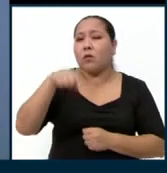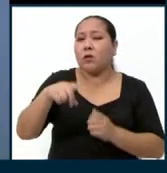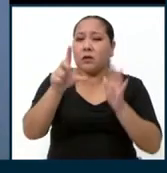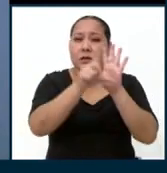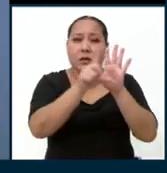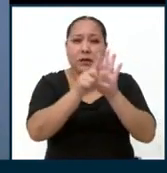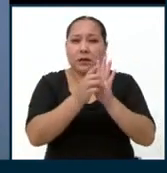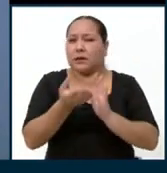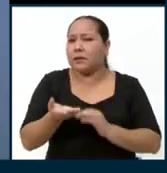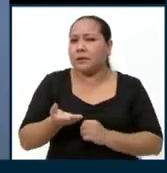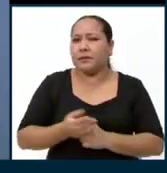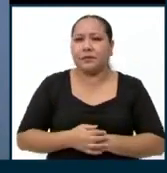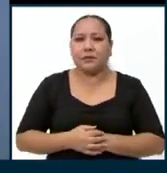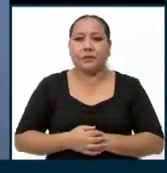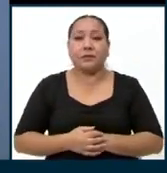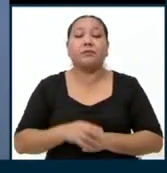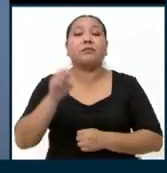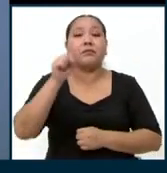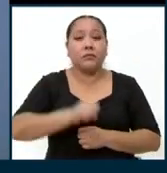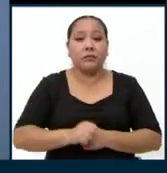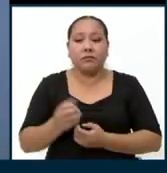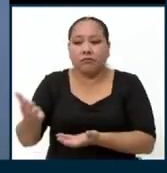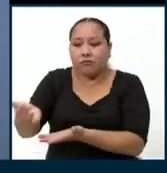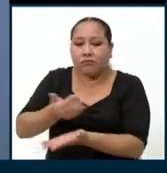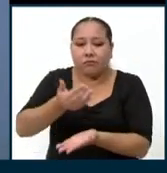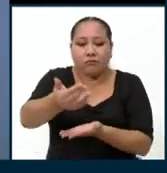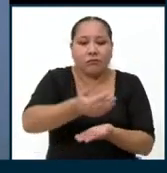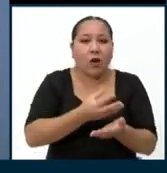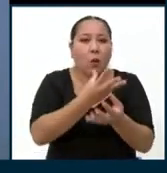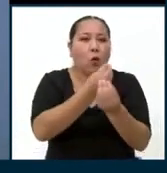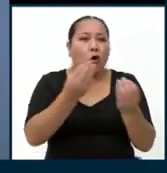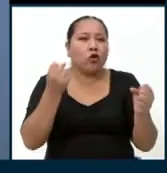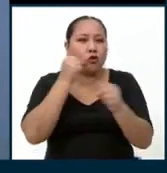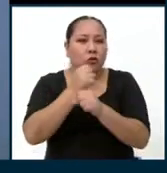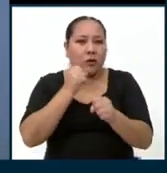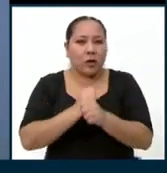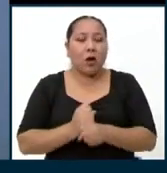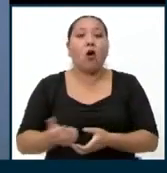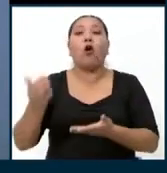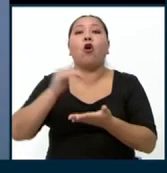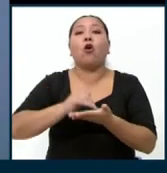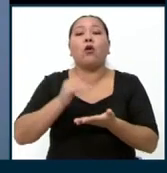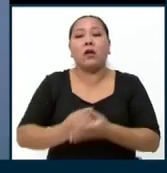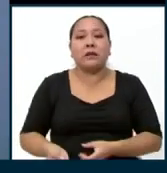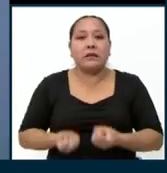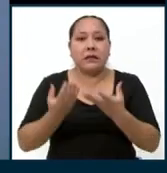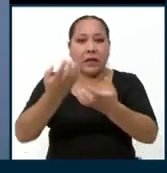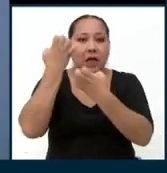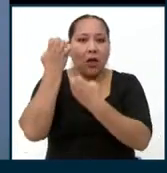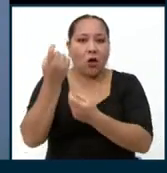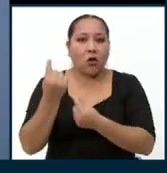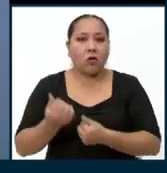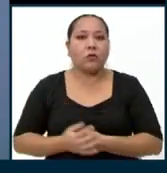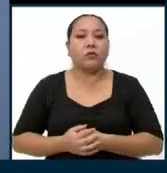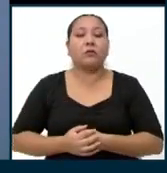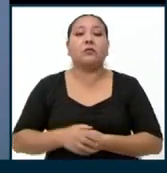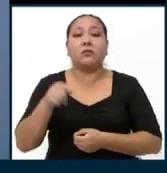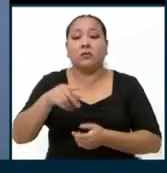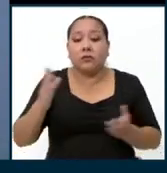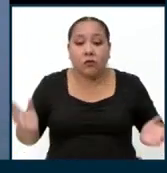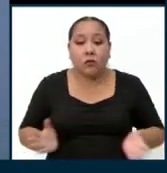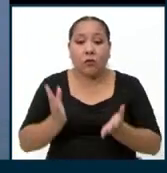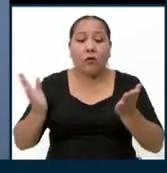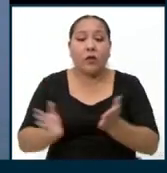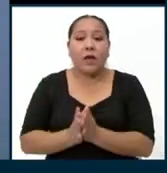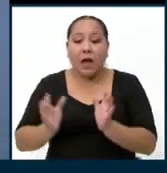es entonces que se recuperen millones de empleos, que se reactive la economía, y además fomentar que la